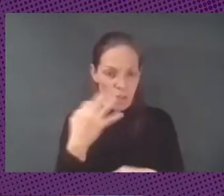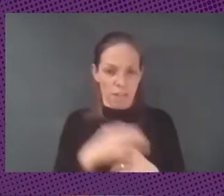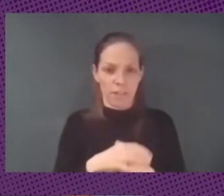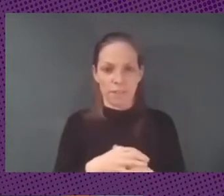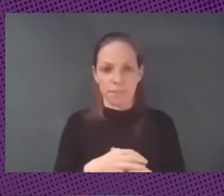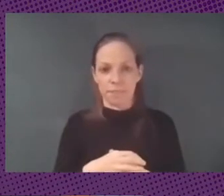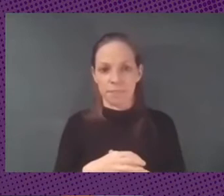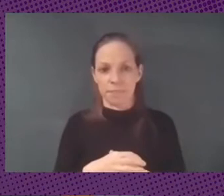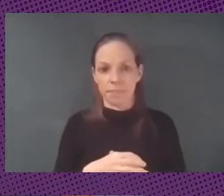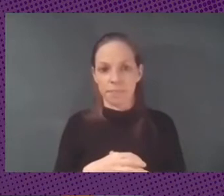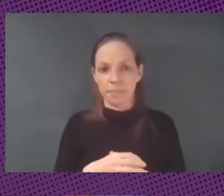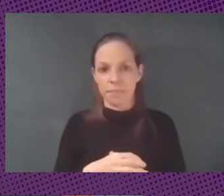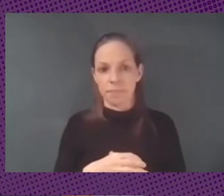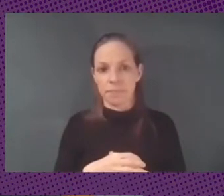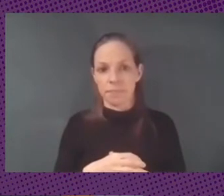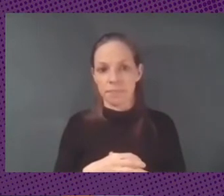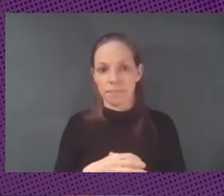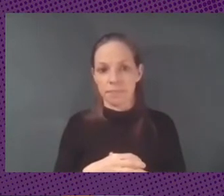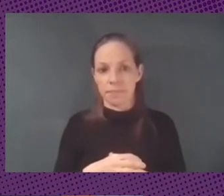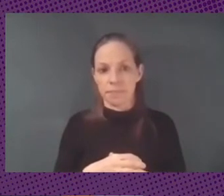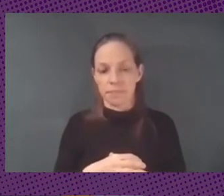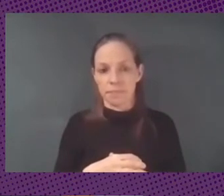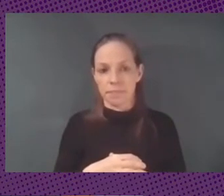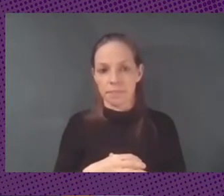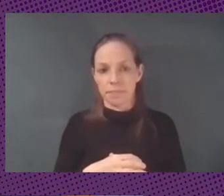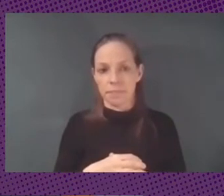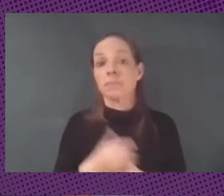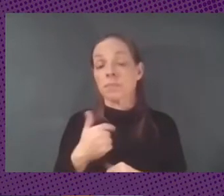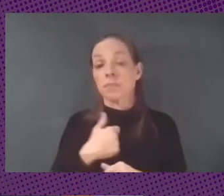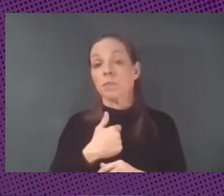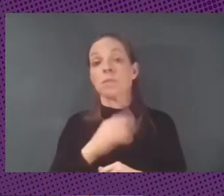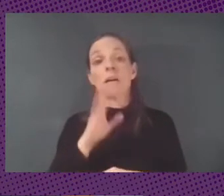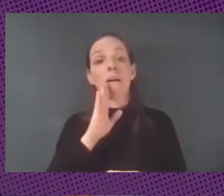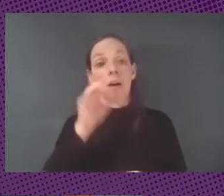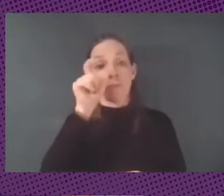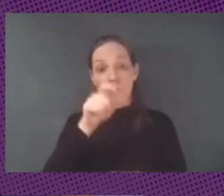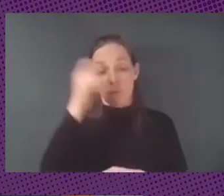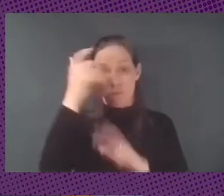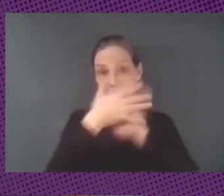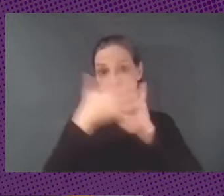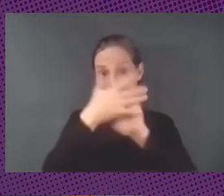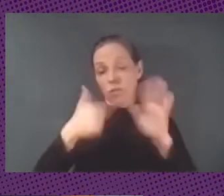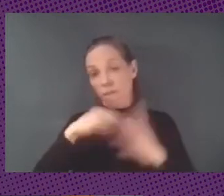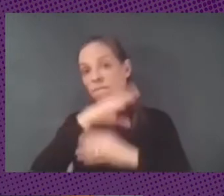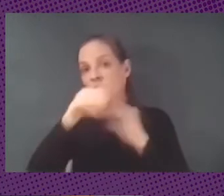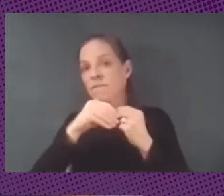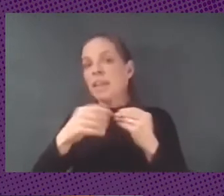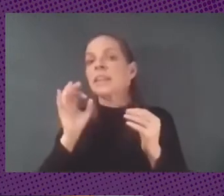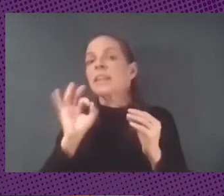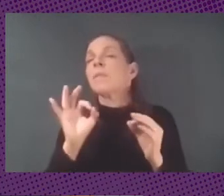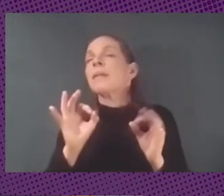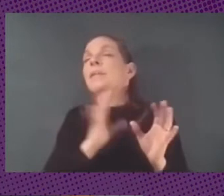las ideas previas diría que podríamos pensar por el momento en definiciones en plural